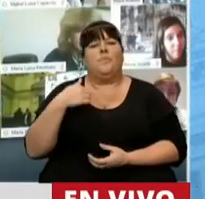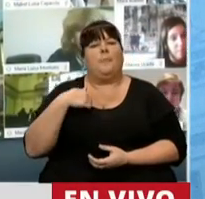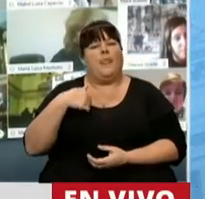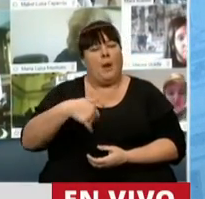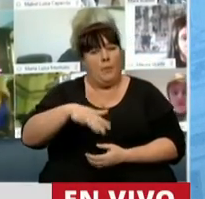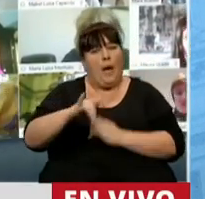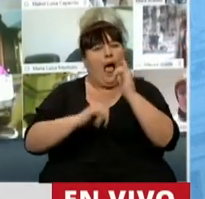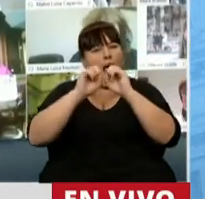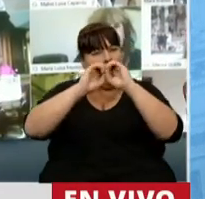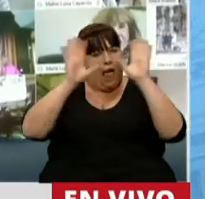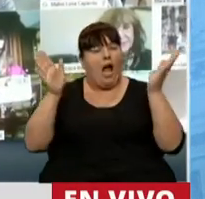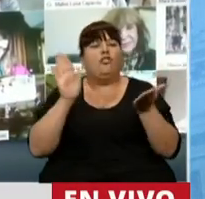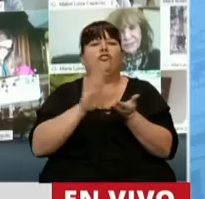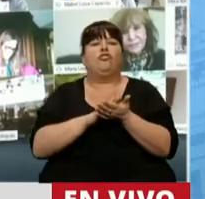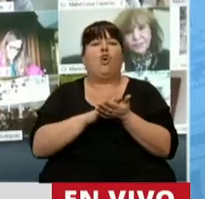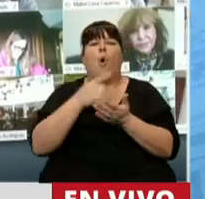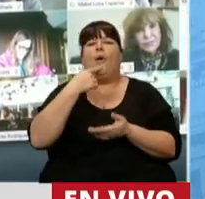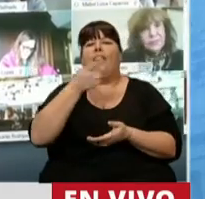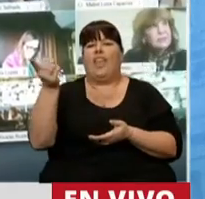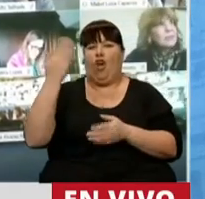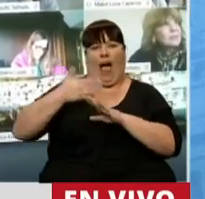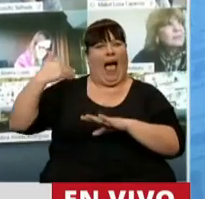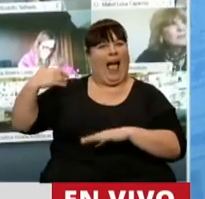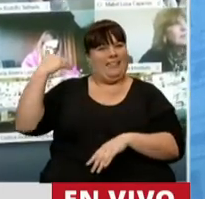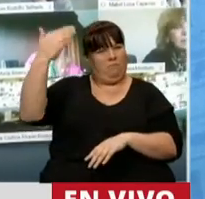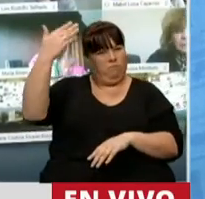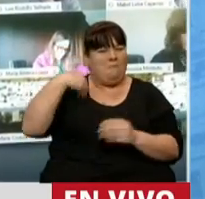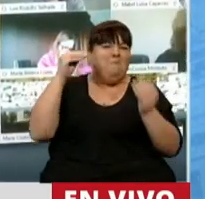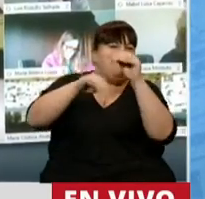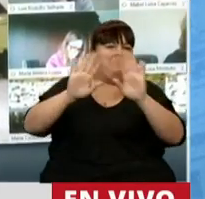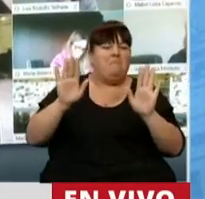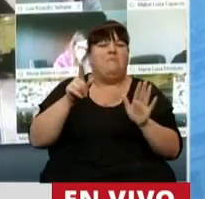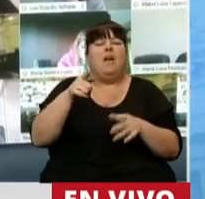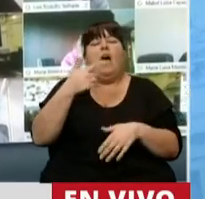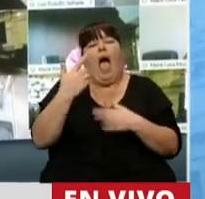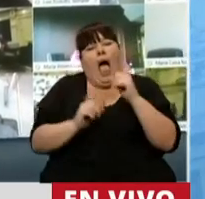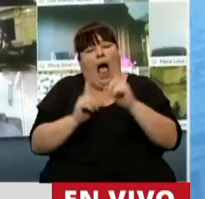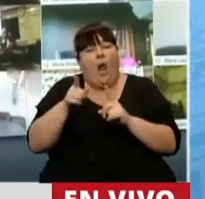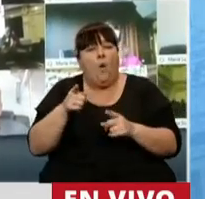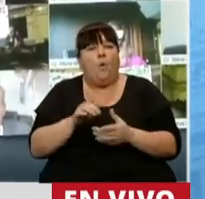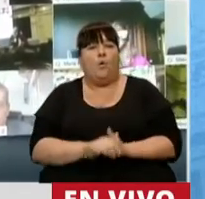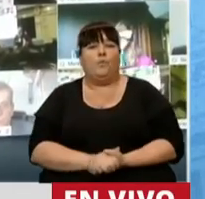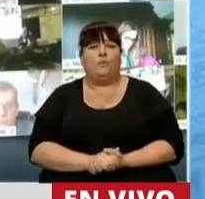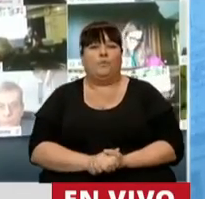ampliar de lo que dijeron los que me antecedieron en la palabra y probablemente lo que